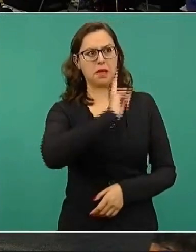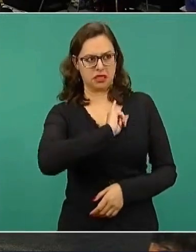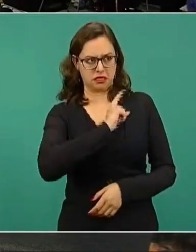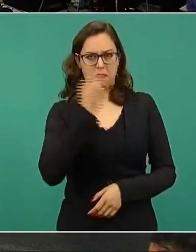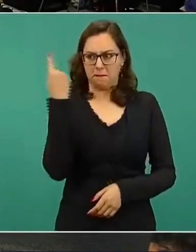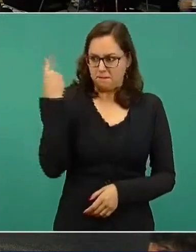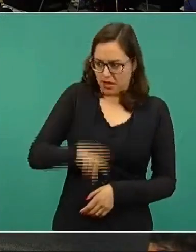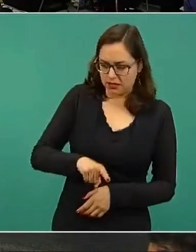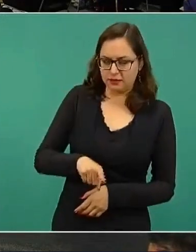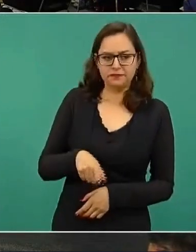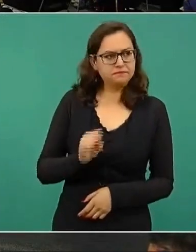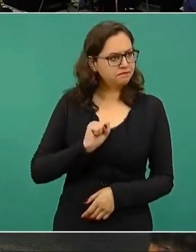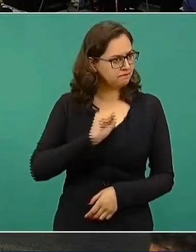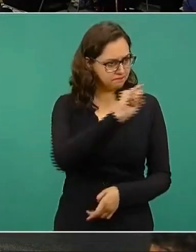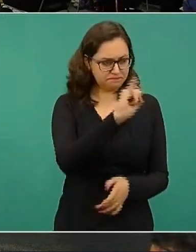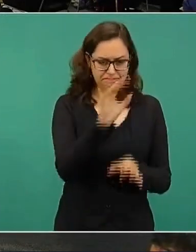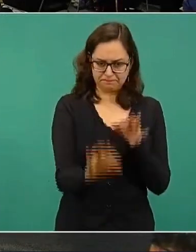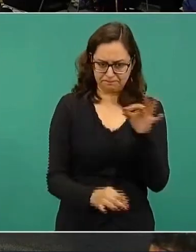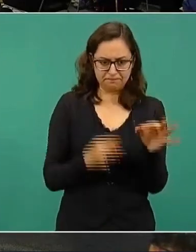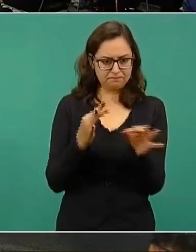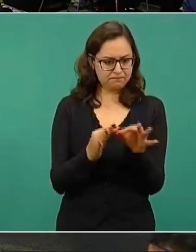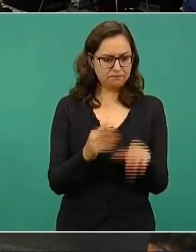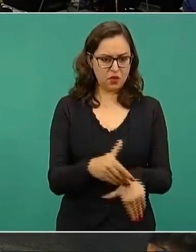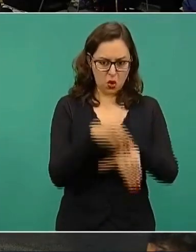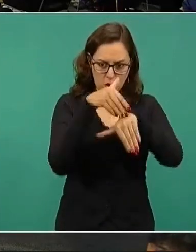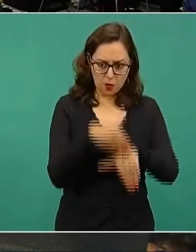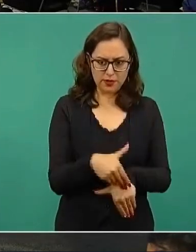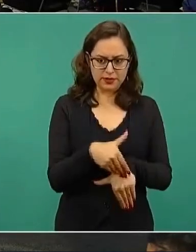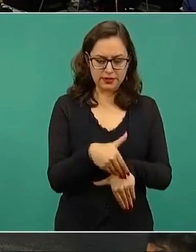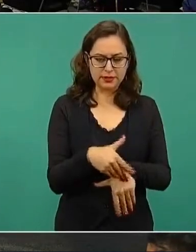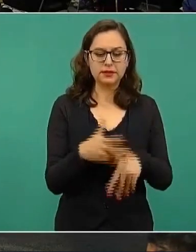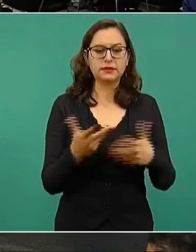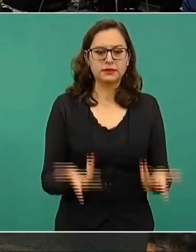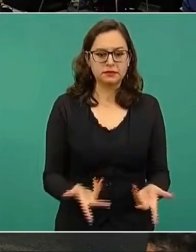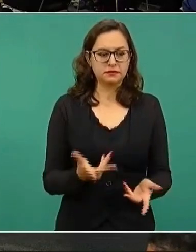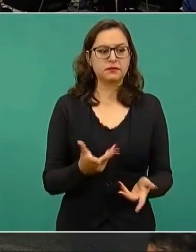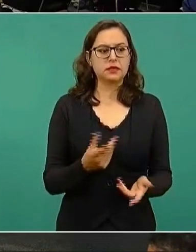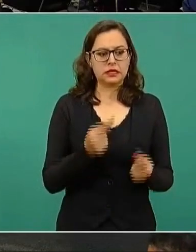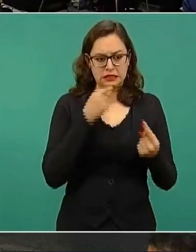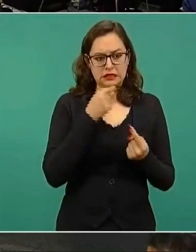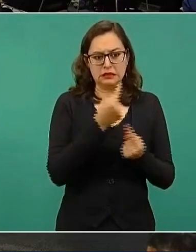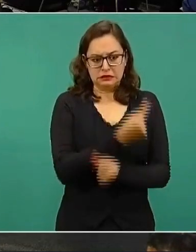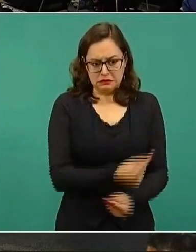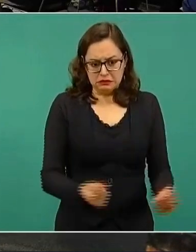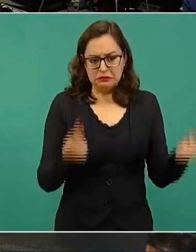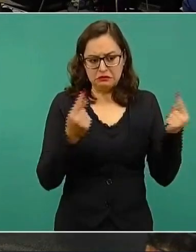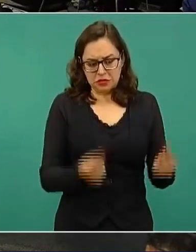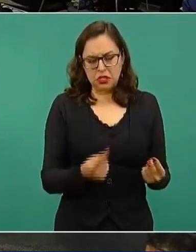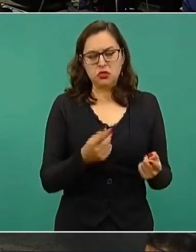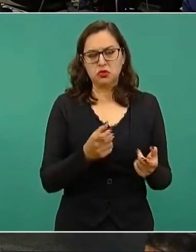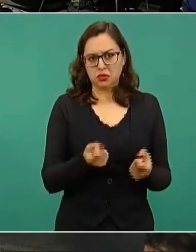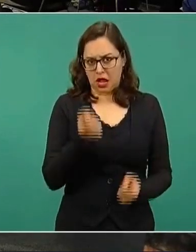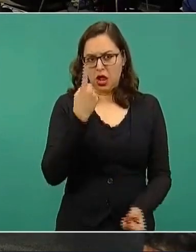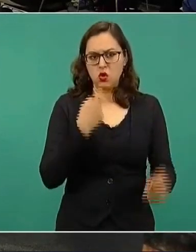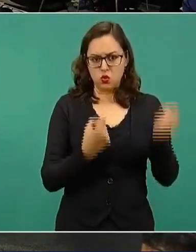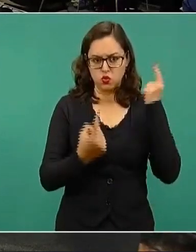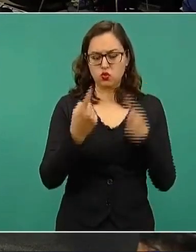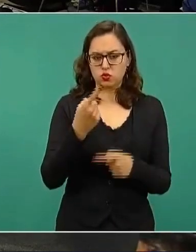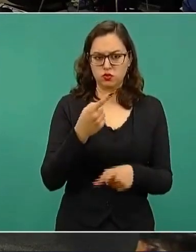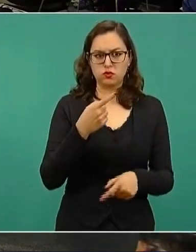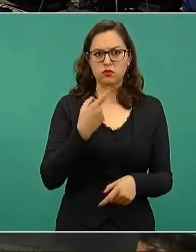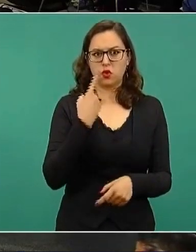y en los tiempos indicados las órdenes judiciales. Hemos ido vacunando a todas las niñas y niños o